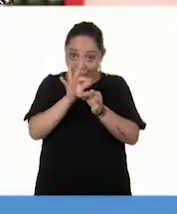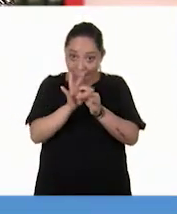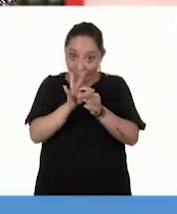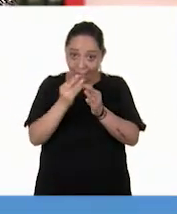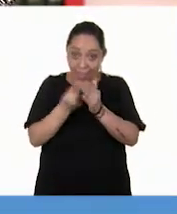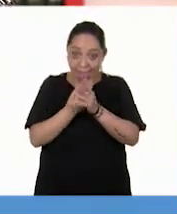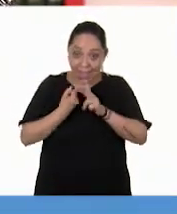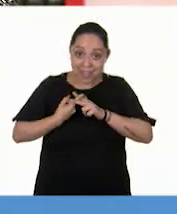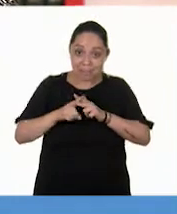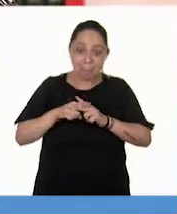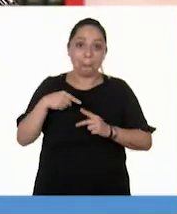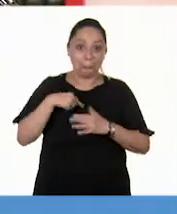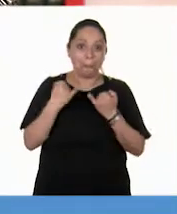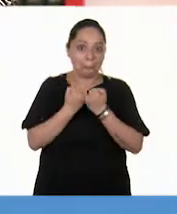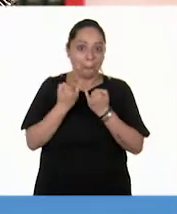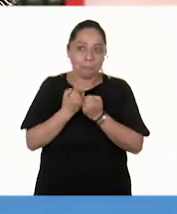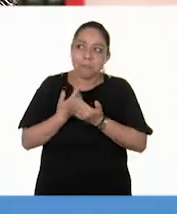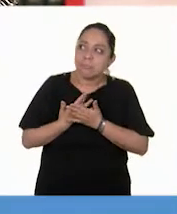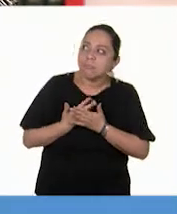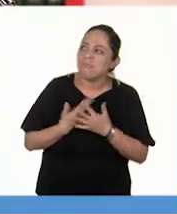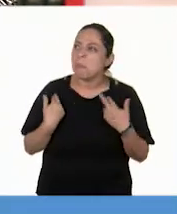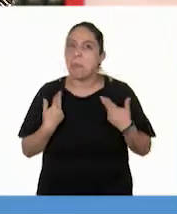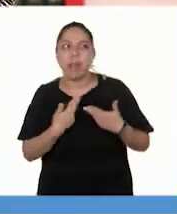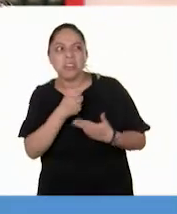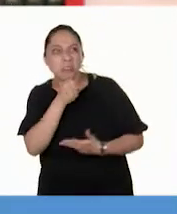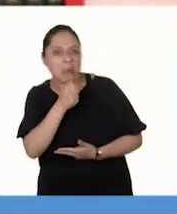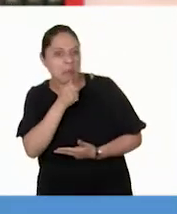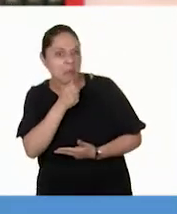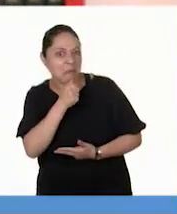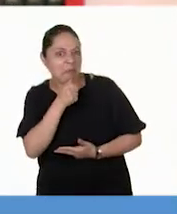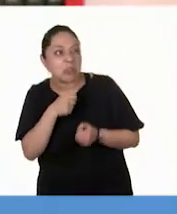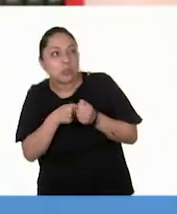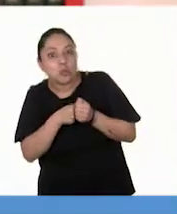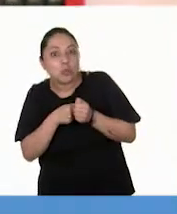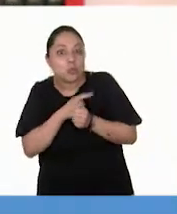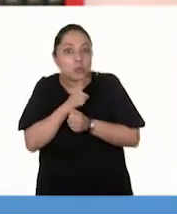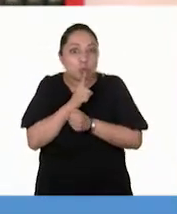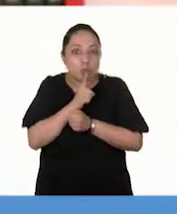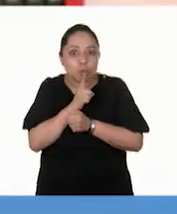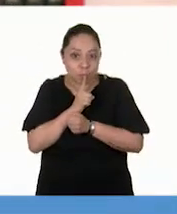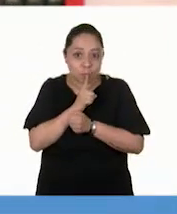la clase? Yo también, pero la maestra Avril no llega. A ver si llega ahorita en cualquier momento.